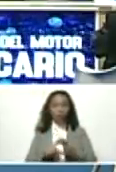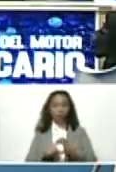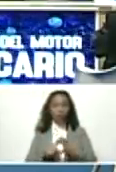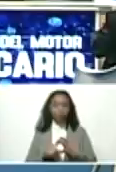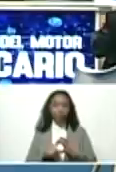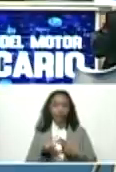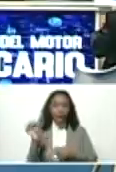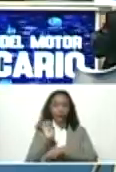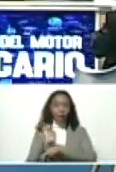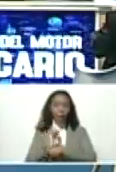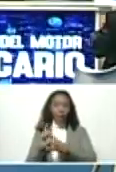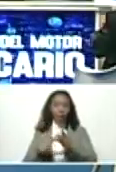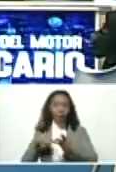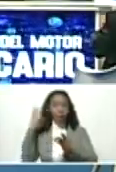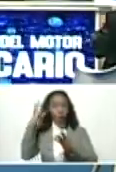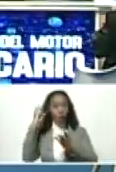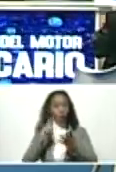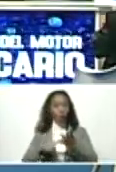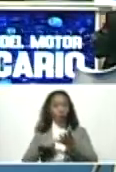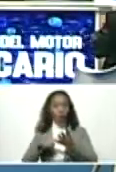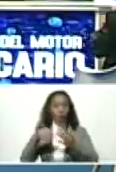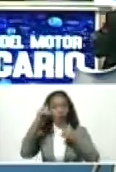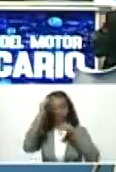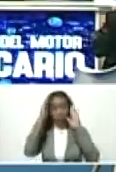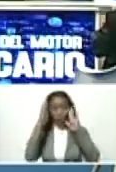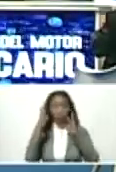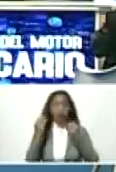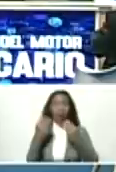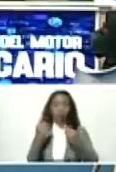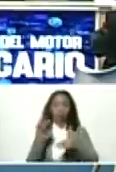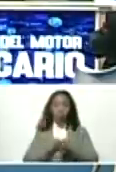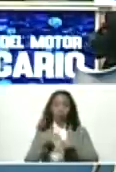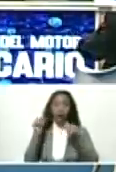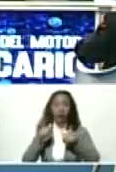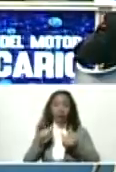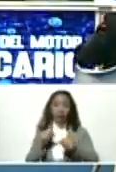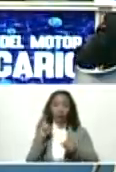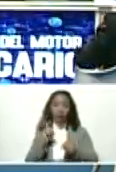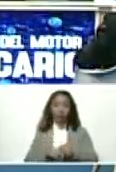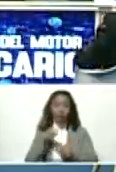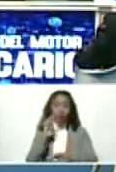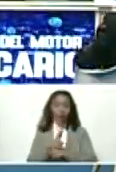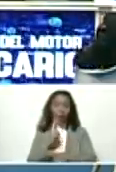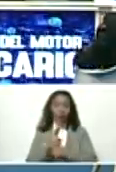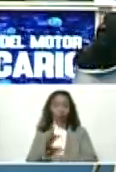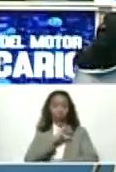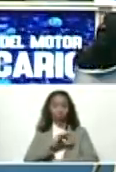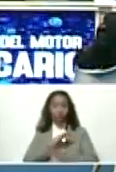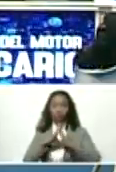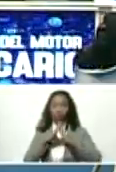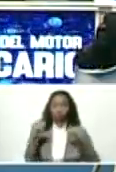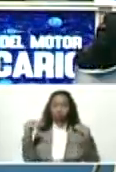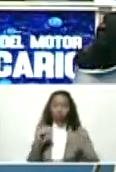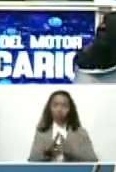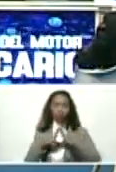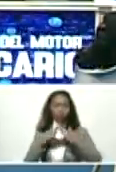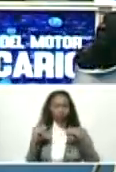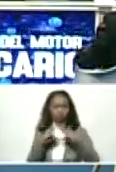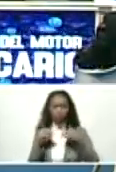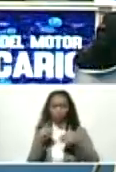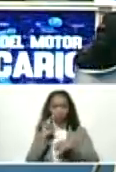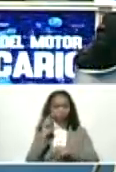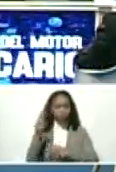en Ecuador en Colombia que me escuchan bastante porque aquí queda registrado en las redes sociales todo todo queda